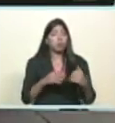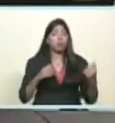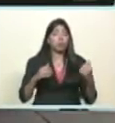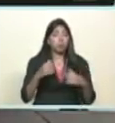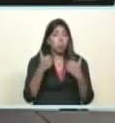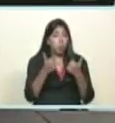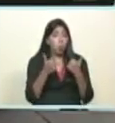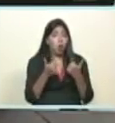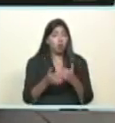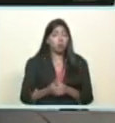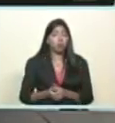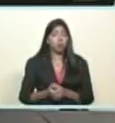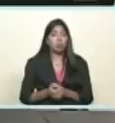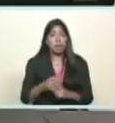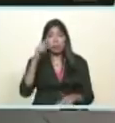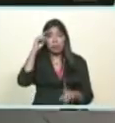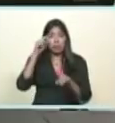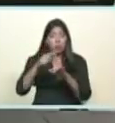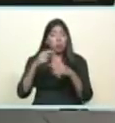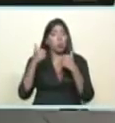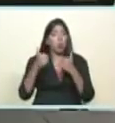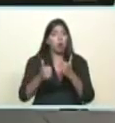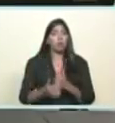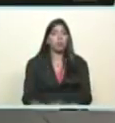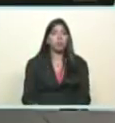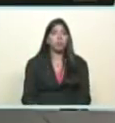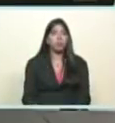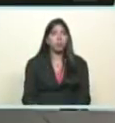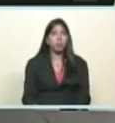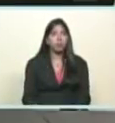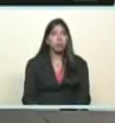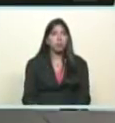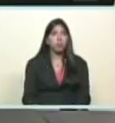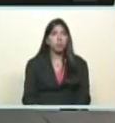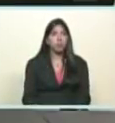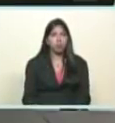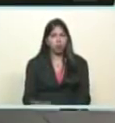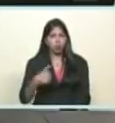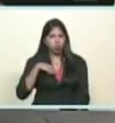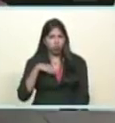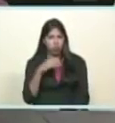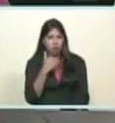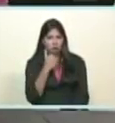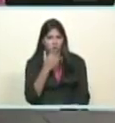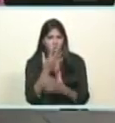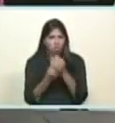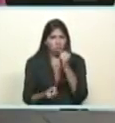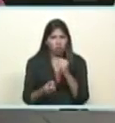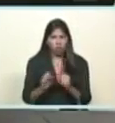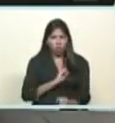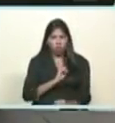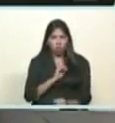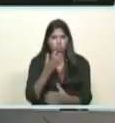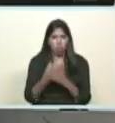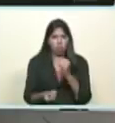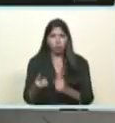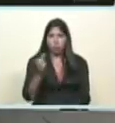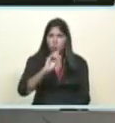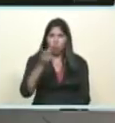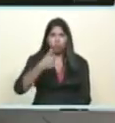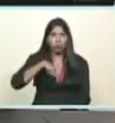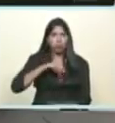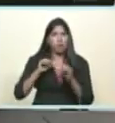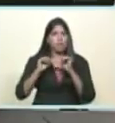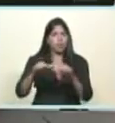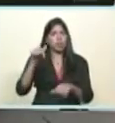tenemos a buen reto que tenemos nosotros nosotros no rehuimos retos nosotros no rehuimos temas estamos todo el